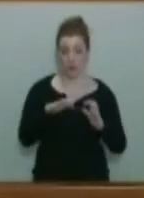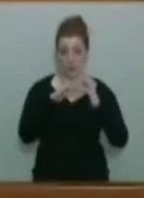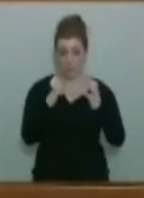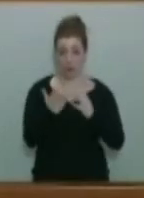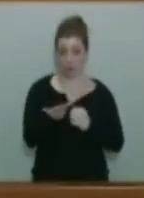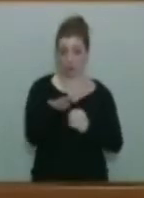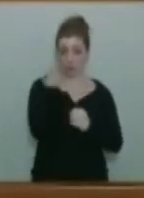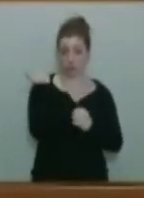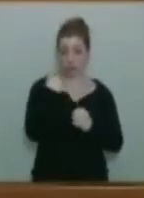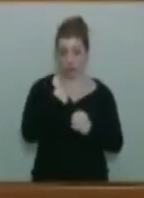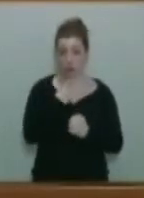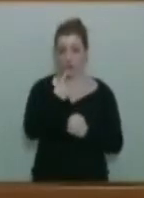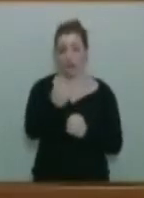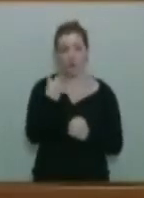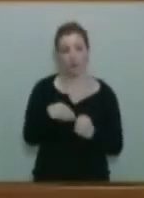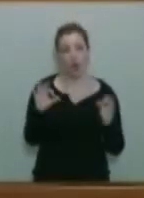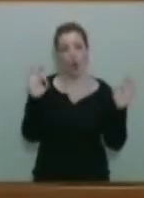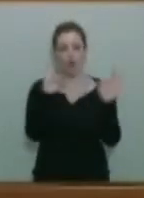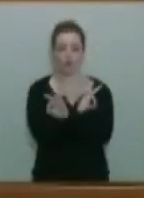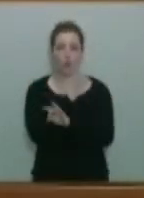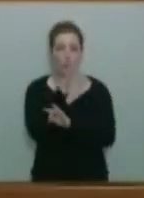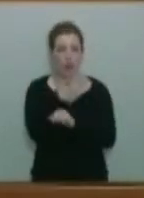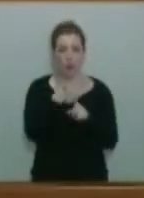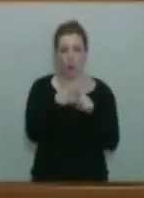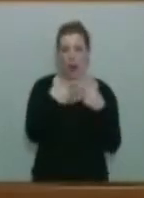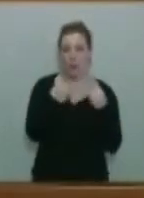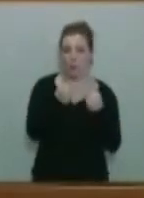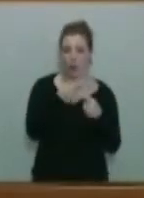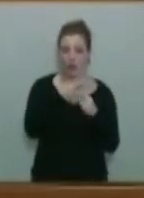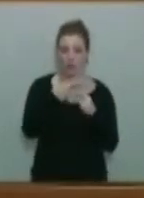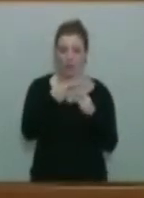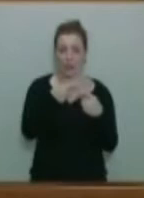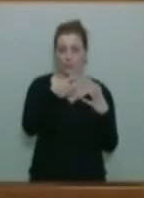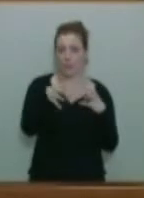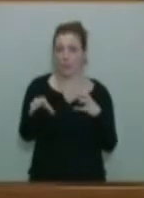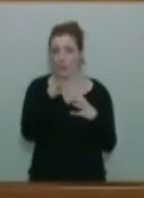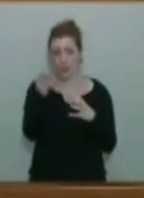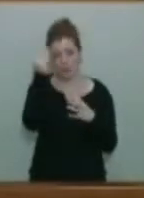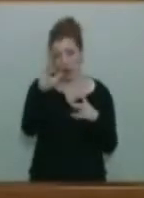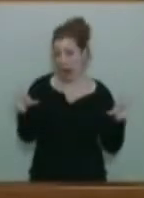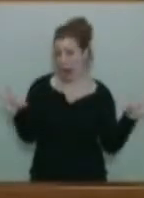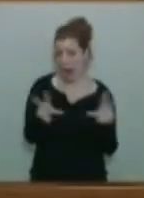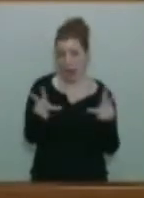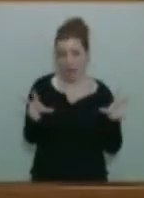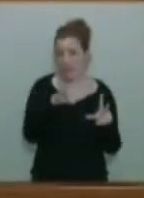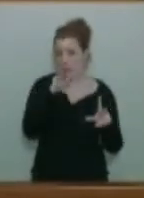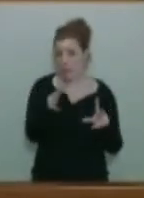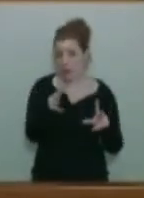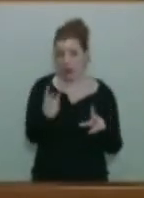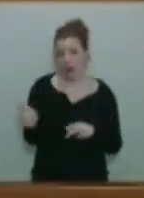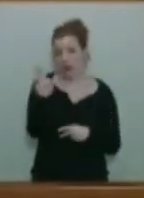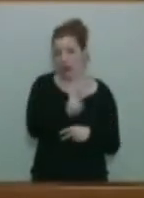creo que tienen una confusión con la división de poderes. La tienen y muy grave, porque veo que se manifiesta reiteradamente